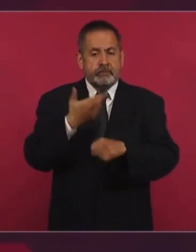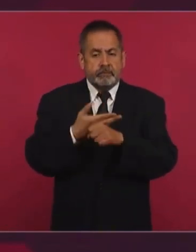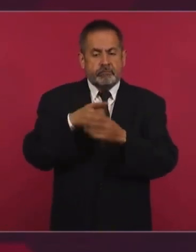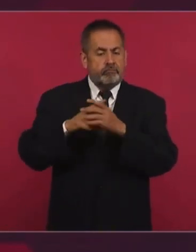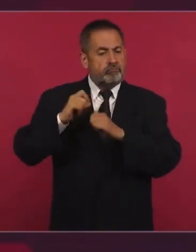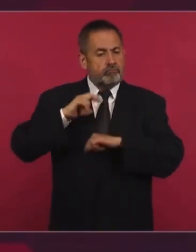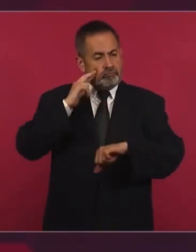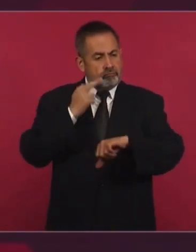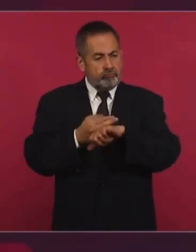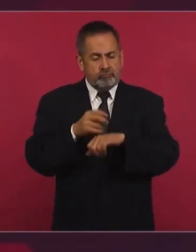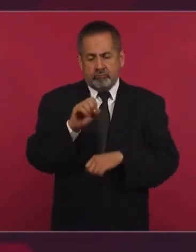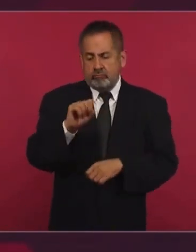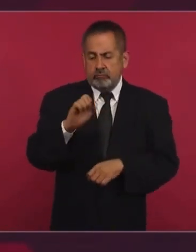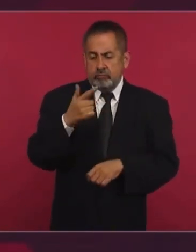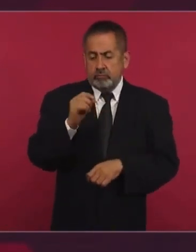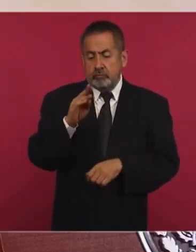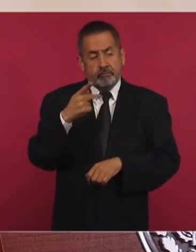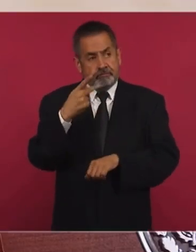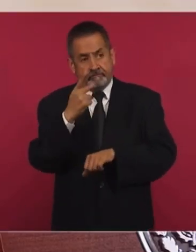de Estado,